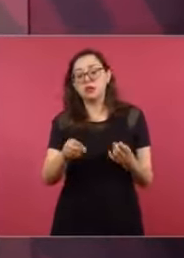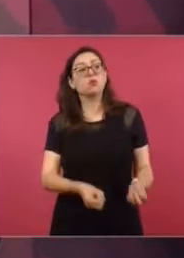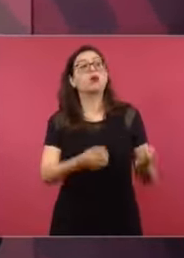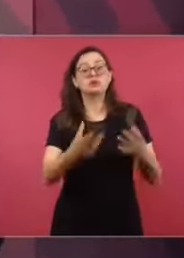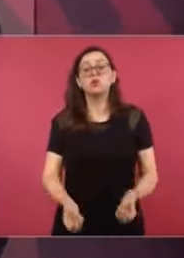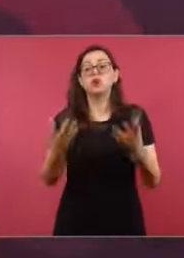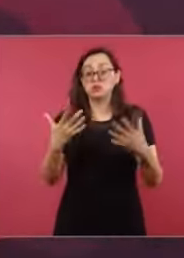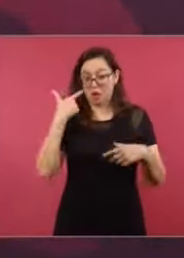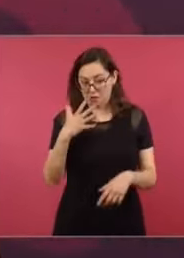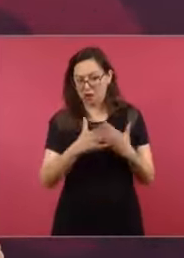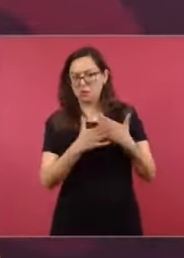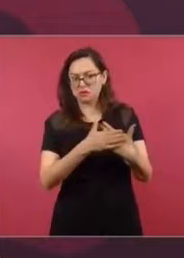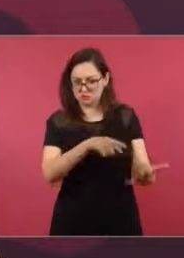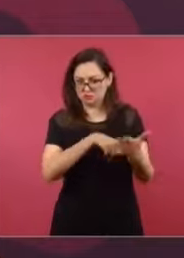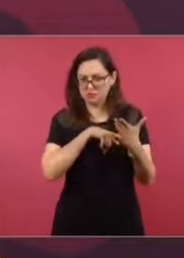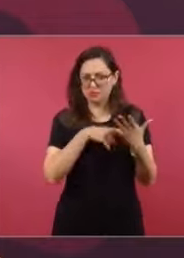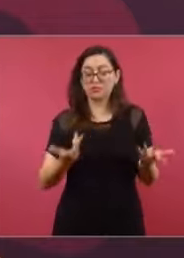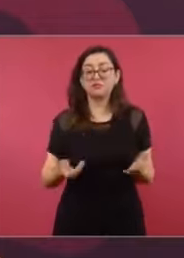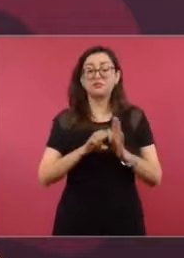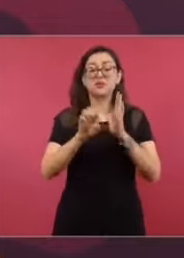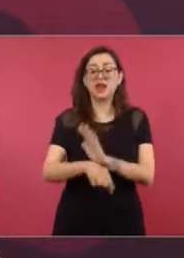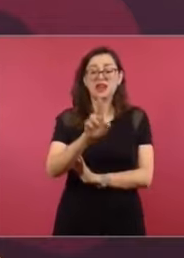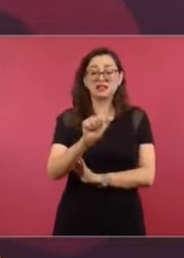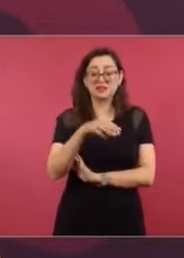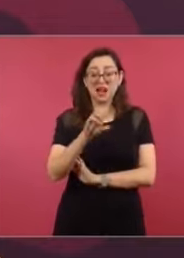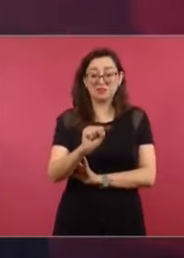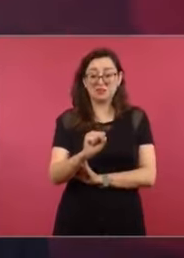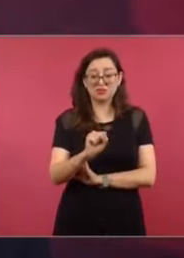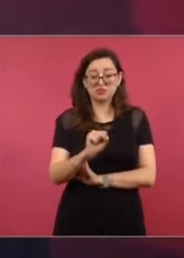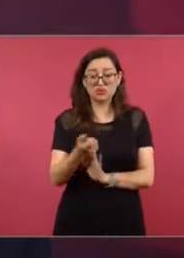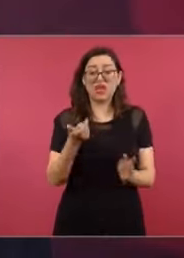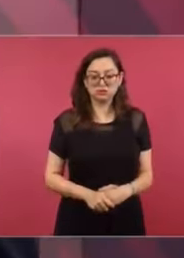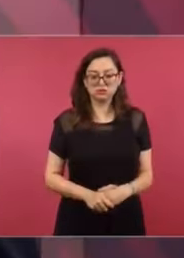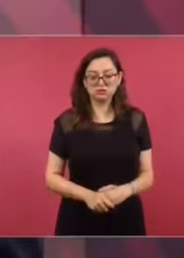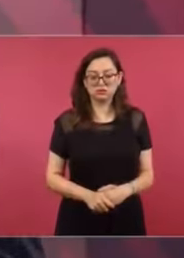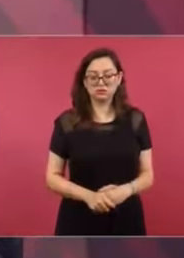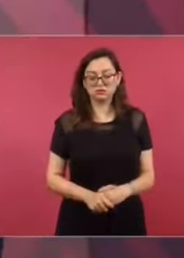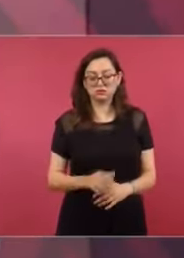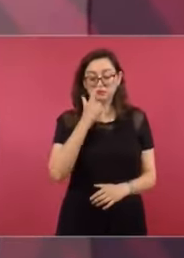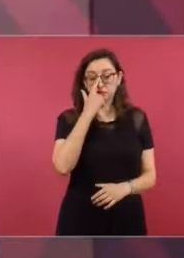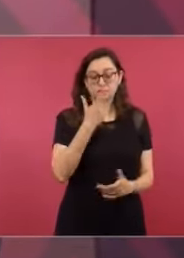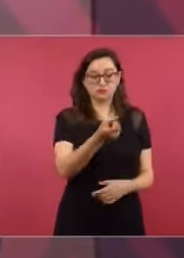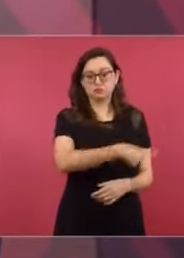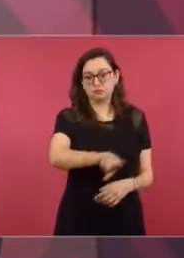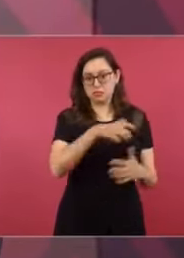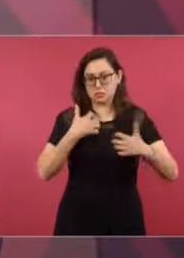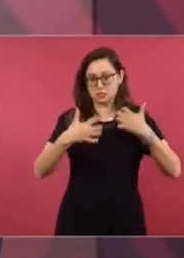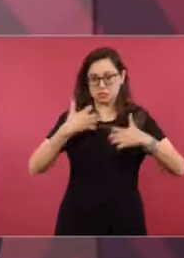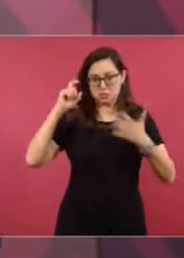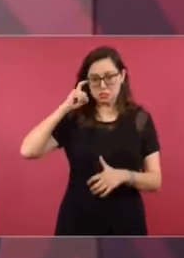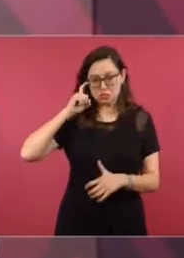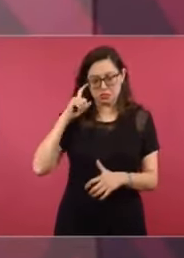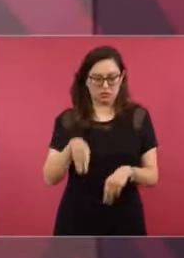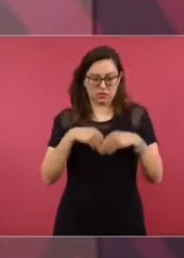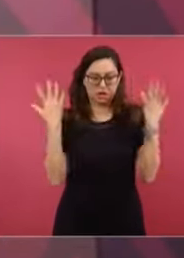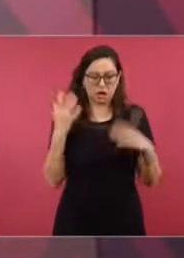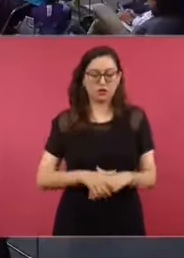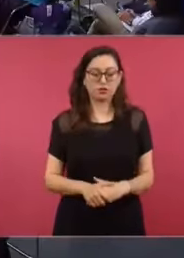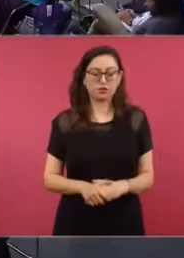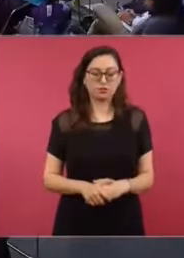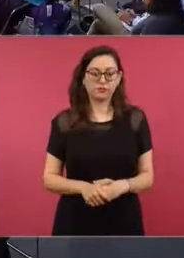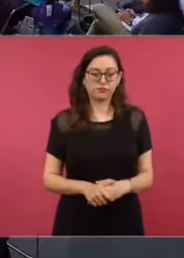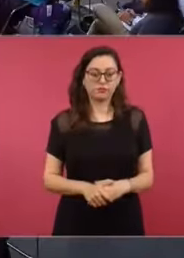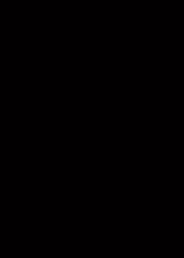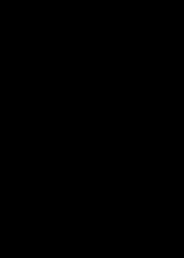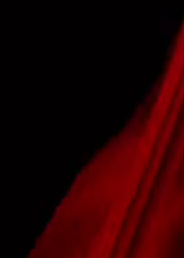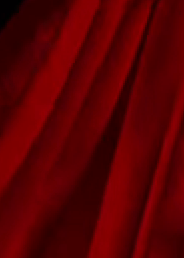que Ramos, 17 millones de pesos mensuales, entonces esa es la molestia contra